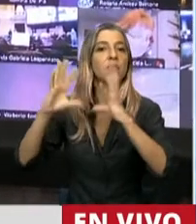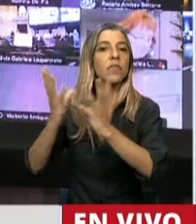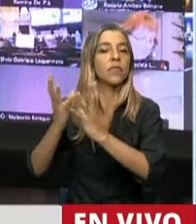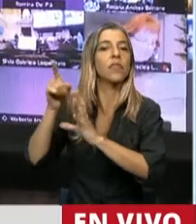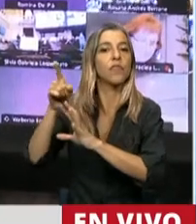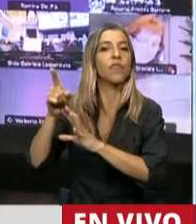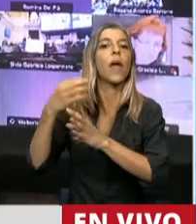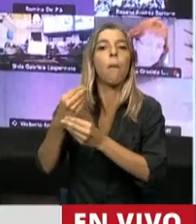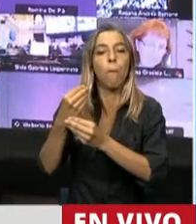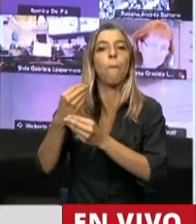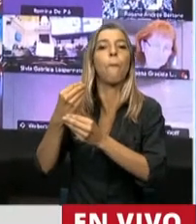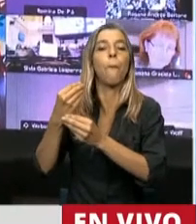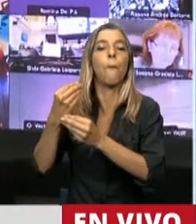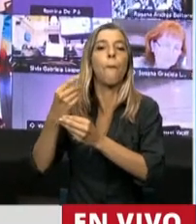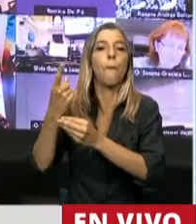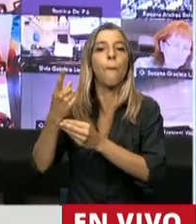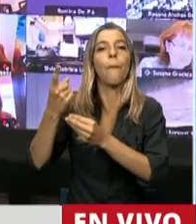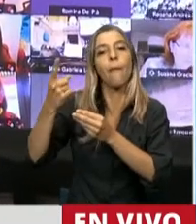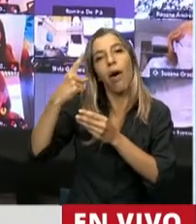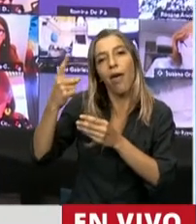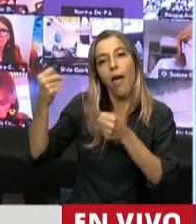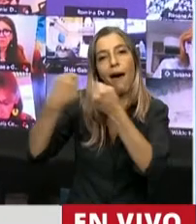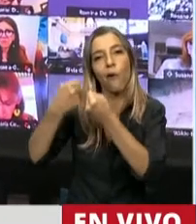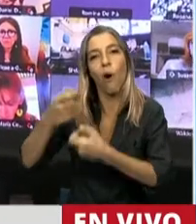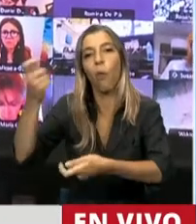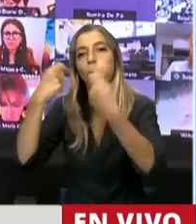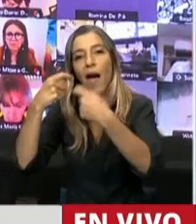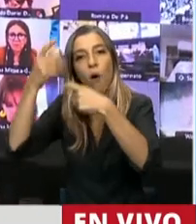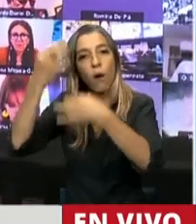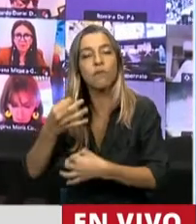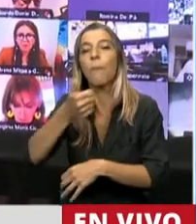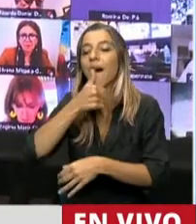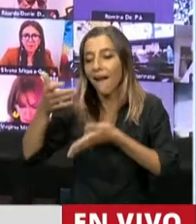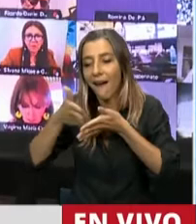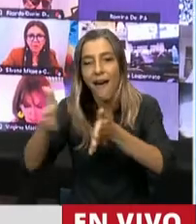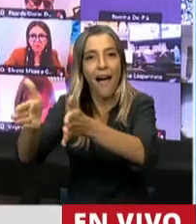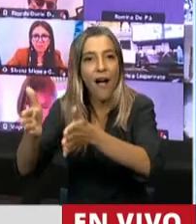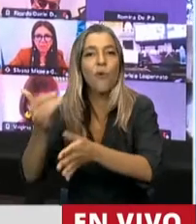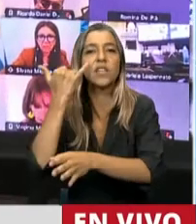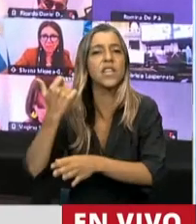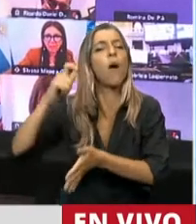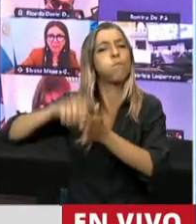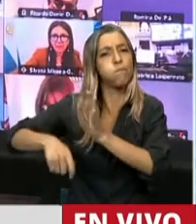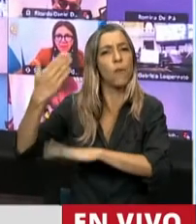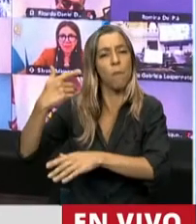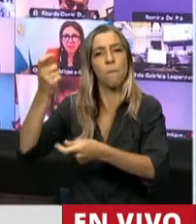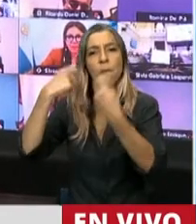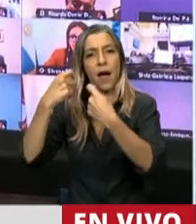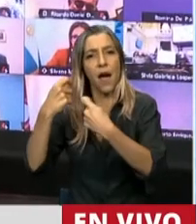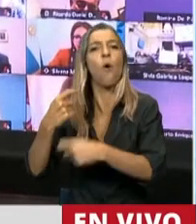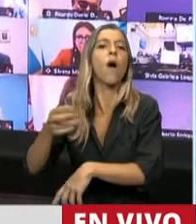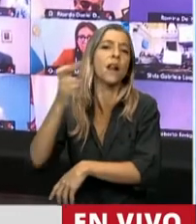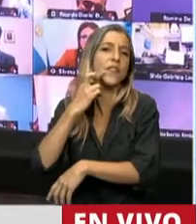de la Hidrovía Paraguay-Parana, suscripto en la ciudad de Asunción, República de Paraguay, el 9 de marzo de 2018.